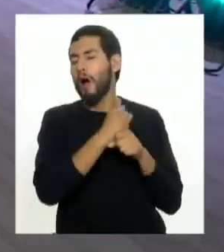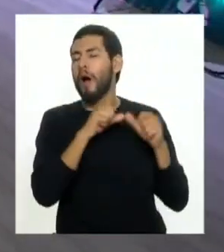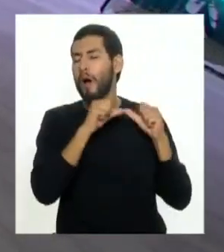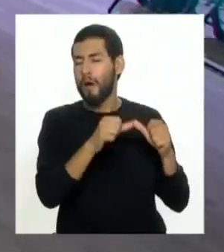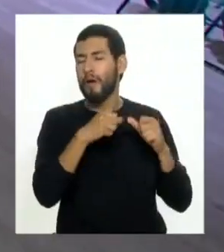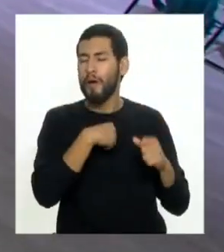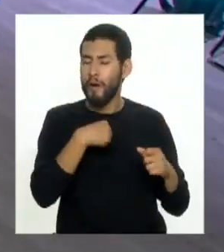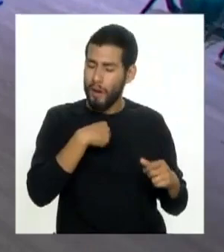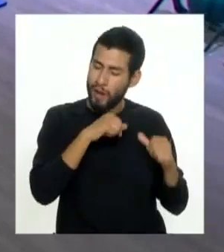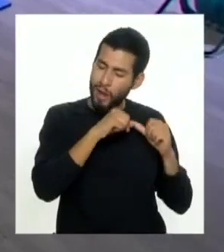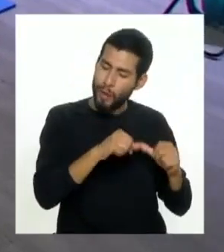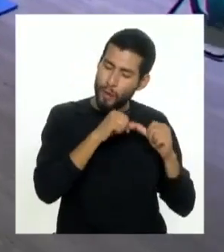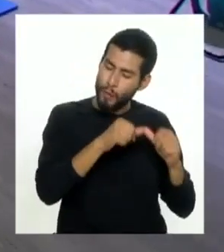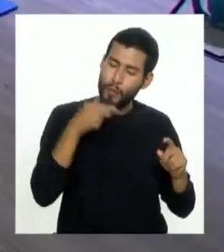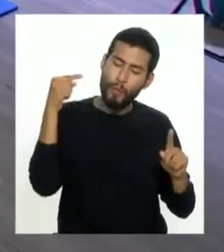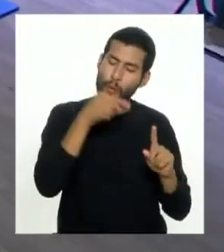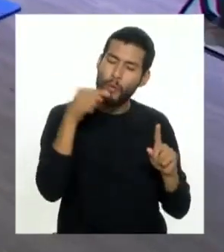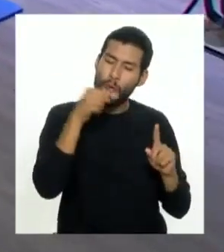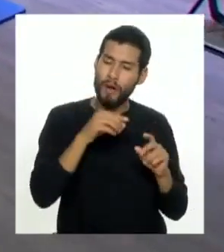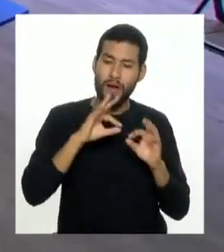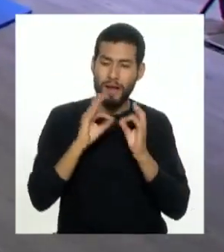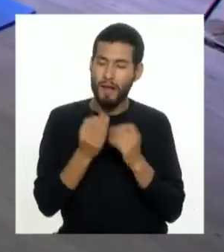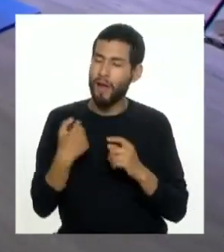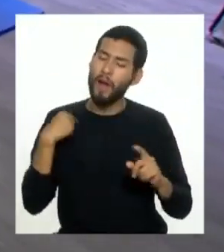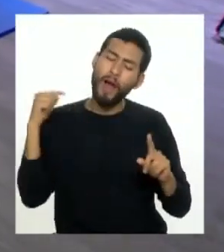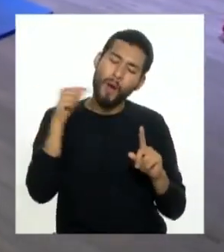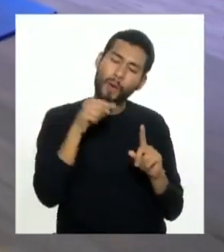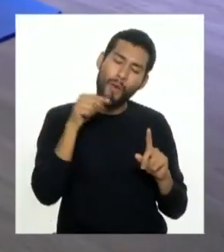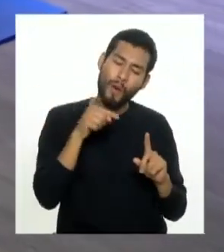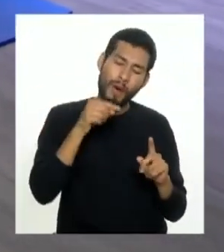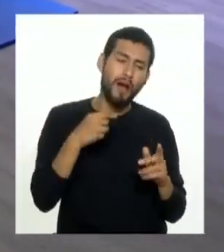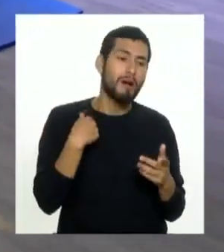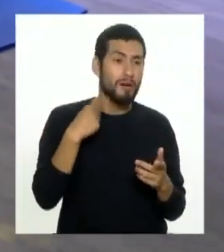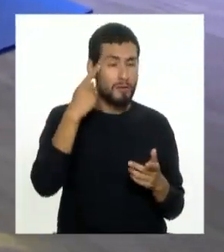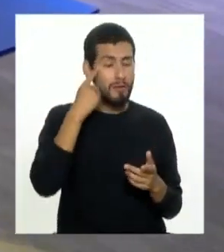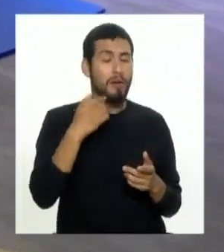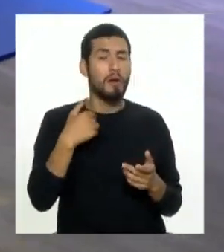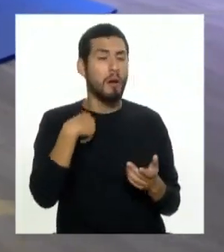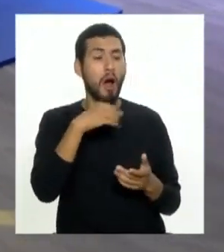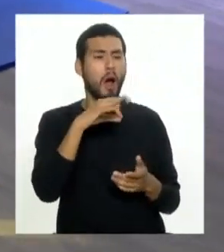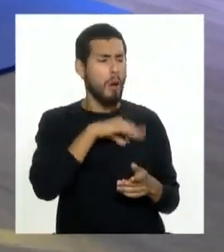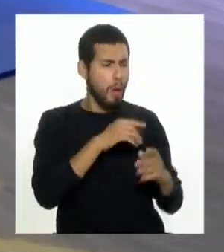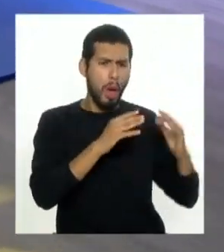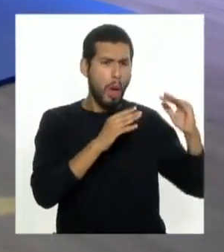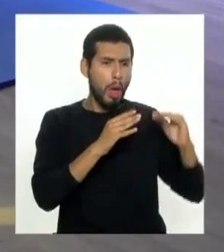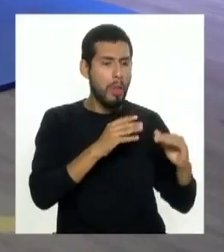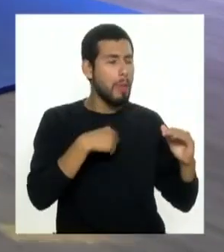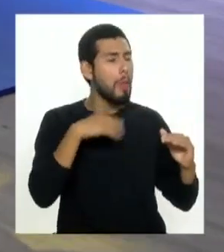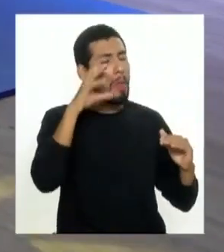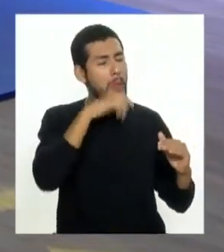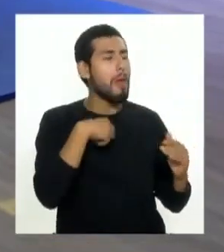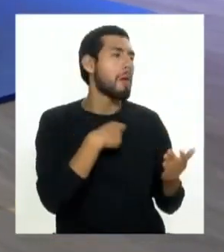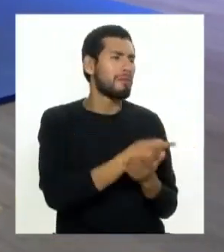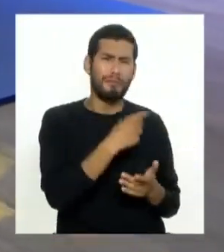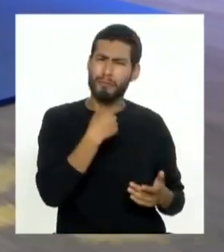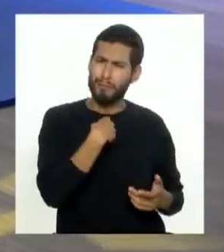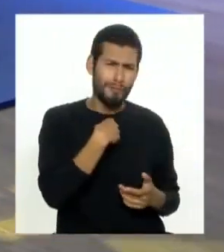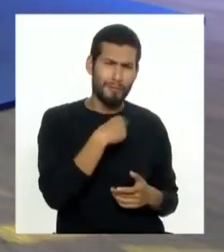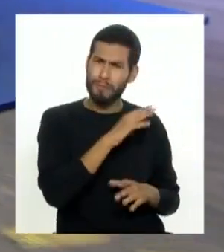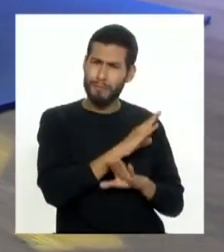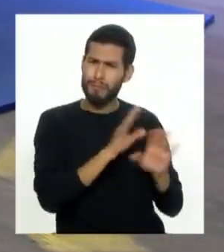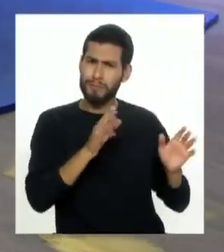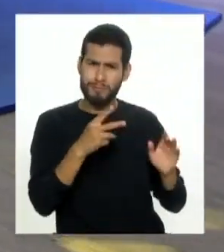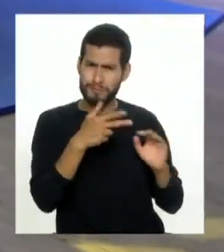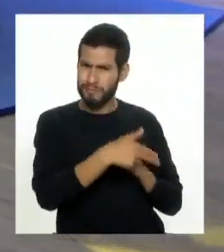depositado su confianza y la de su familia en esa marca determinada pero le están pagando mal entonces uno no debe estar de pagar mal ¿de dónde viene el nombre